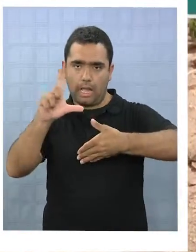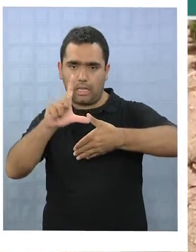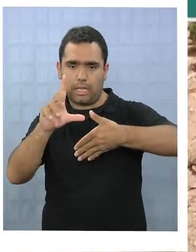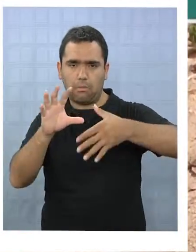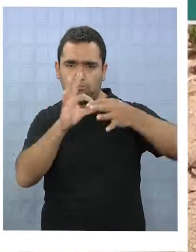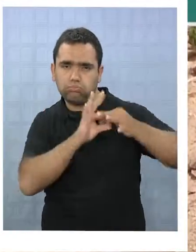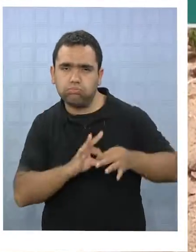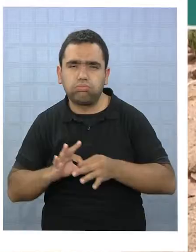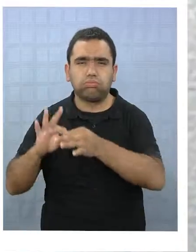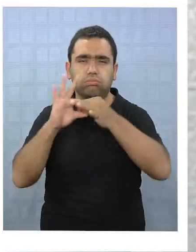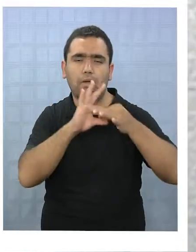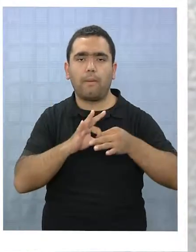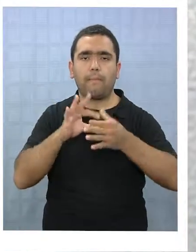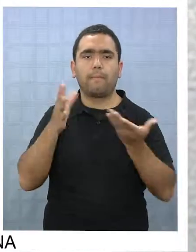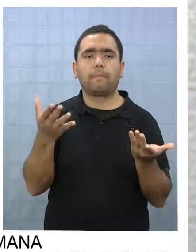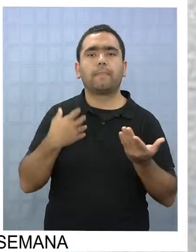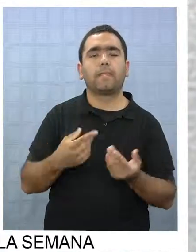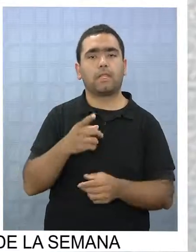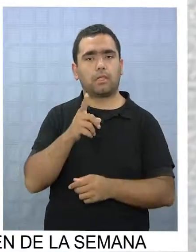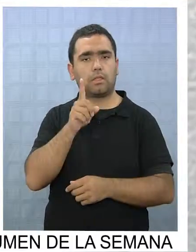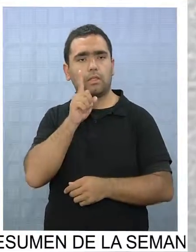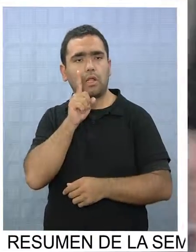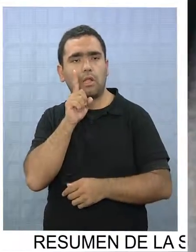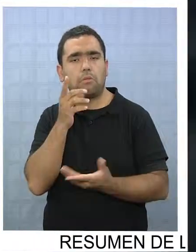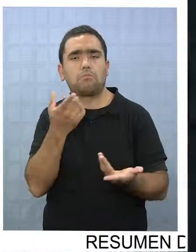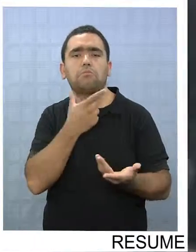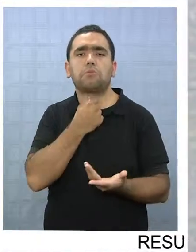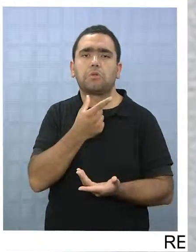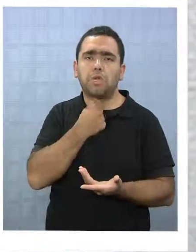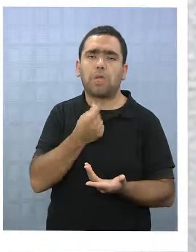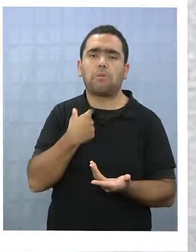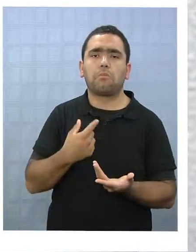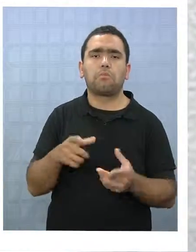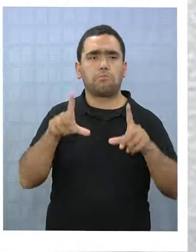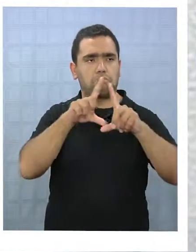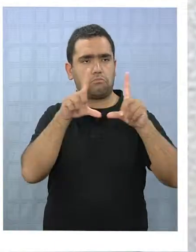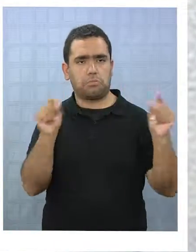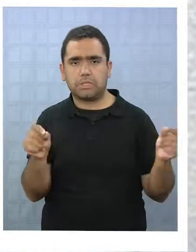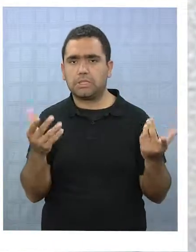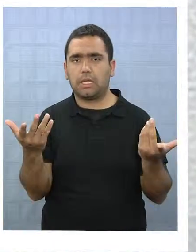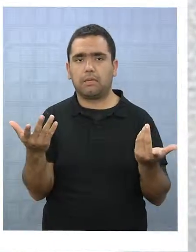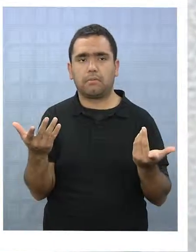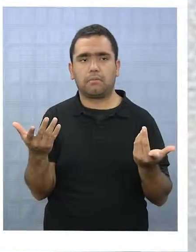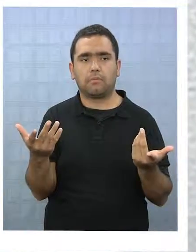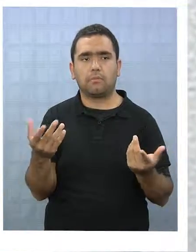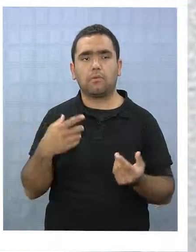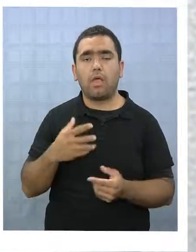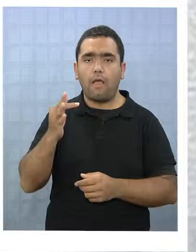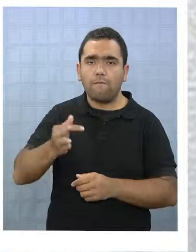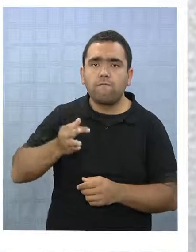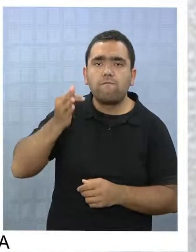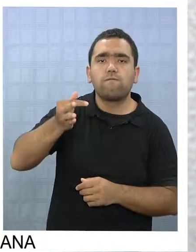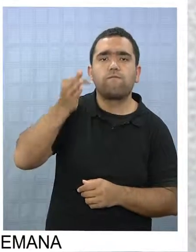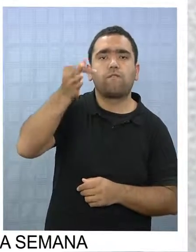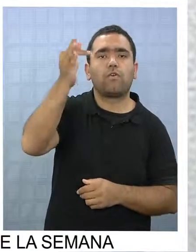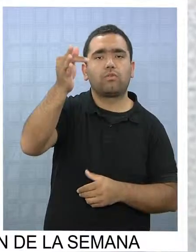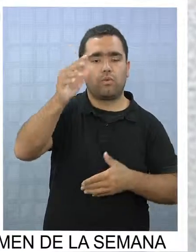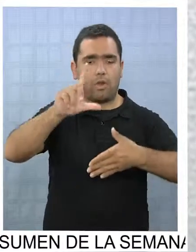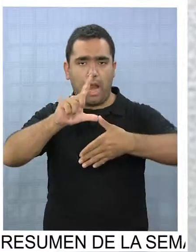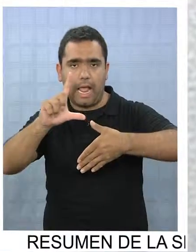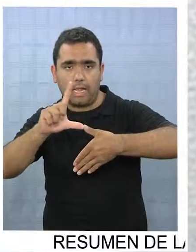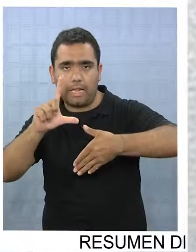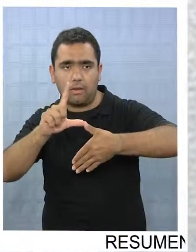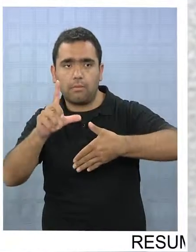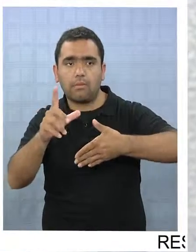que tengamos siempre en mente la mensaje que ellos nos dieron. El futuro de Sudamérica está en nuestras